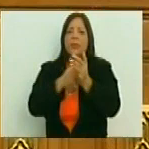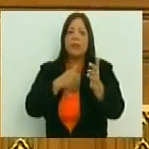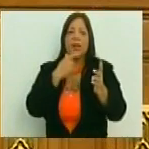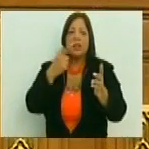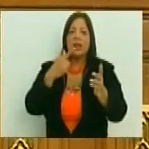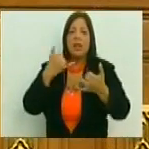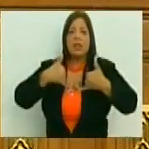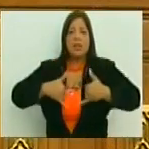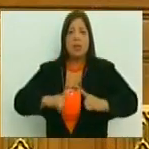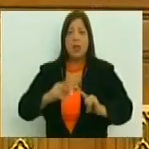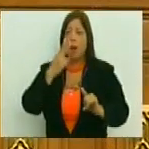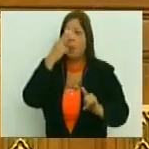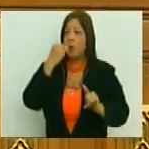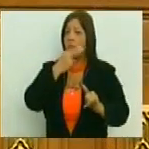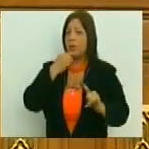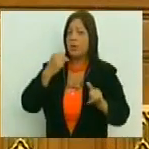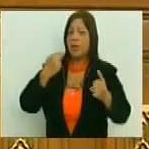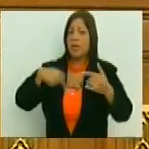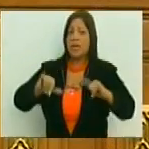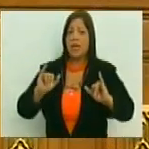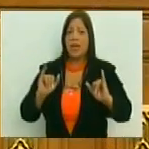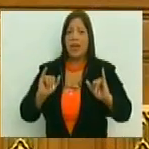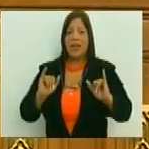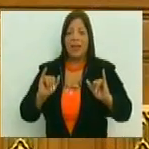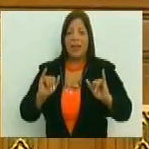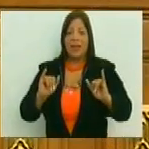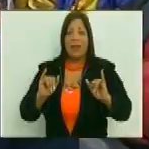a nuestros hijos, y a los hijos de nuestros hijos,